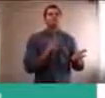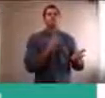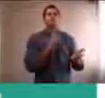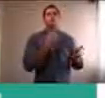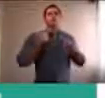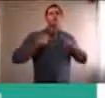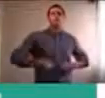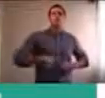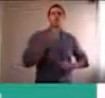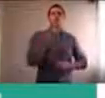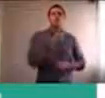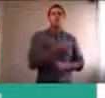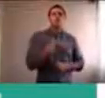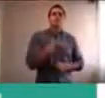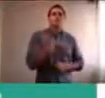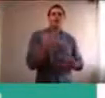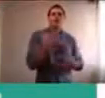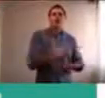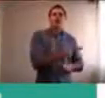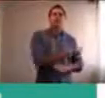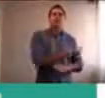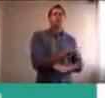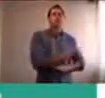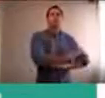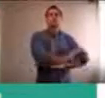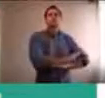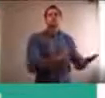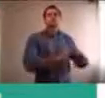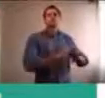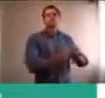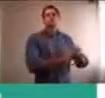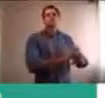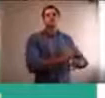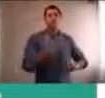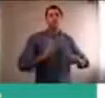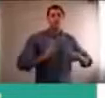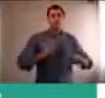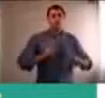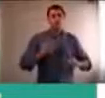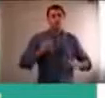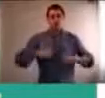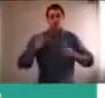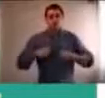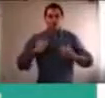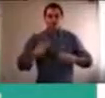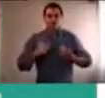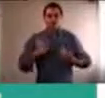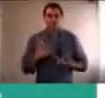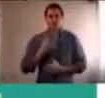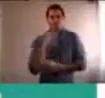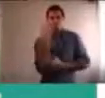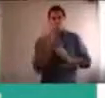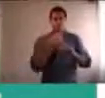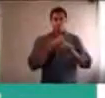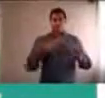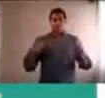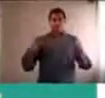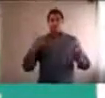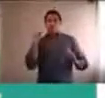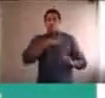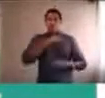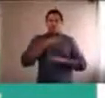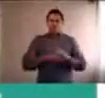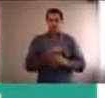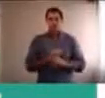los chicos, que tal vez, están terminando, el colegio este año, o que este año, tenían que enfrentar, tal vez no sé, el primer año de